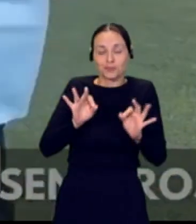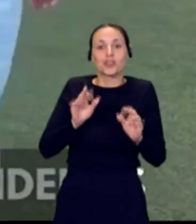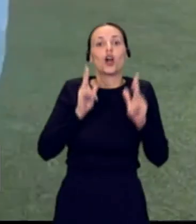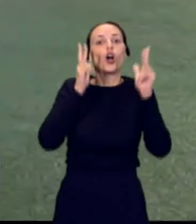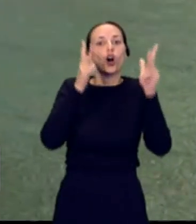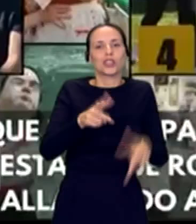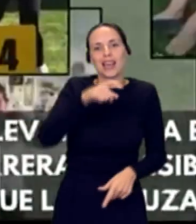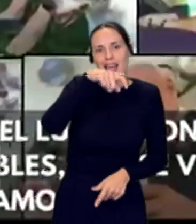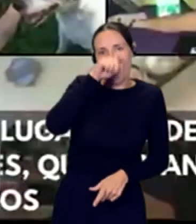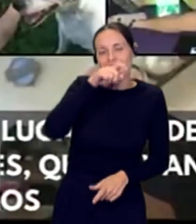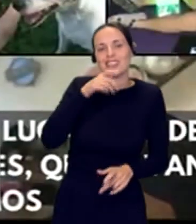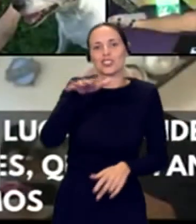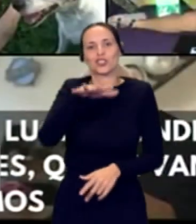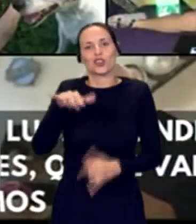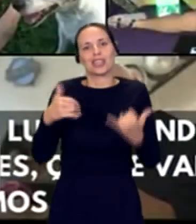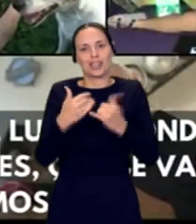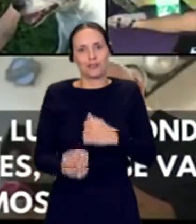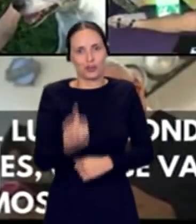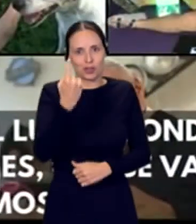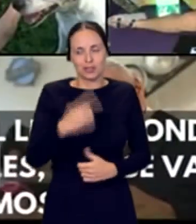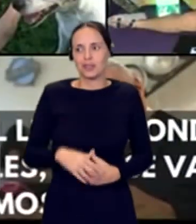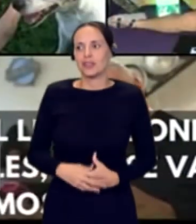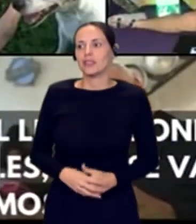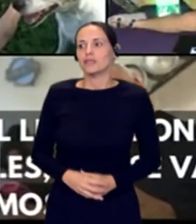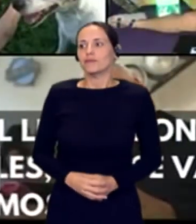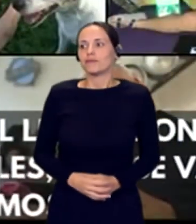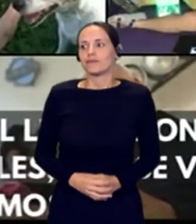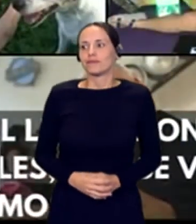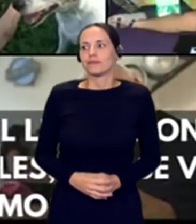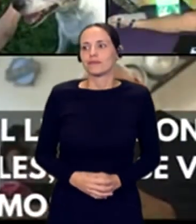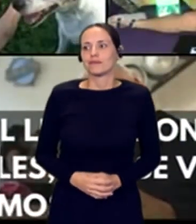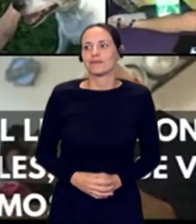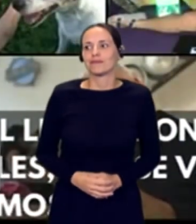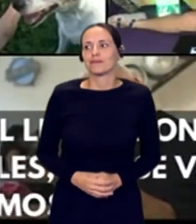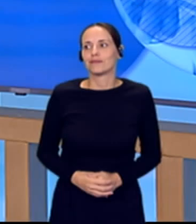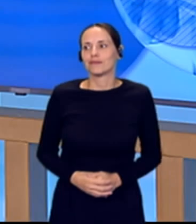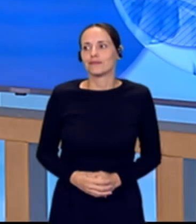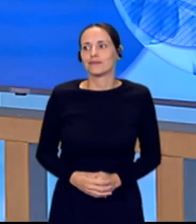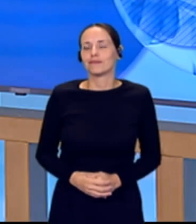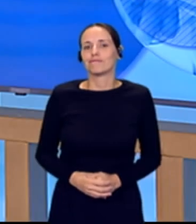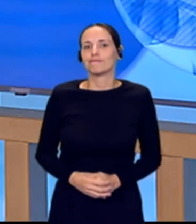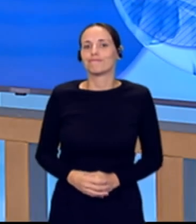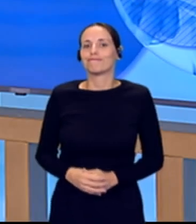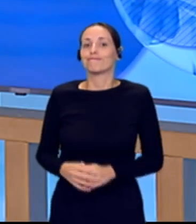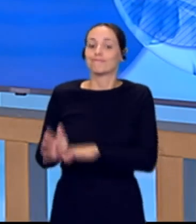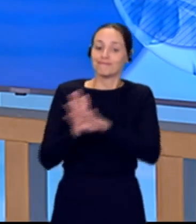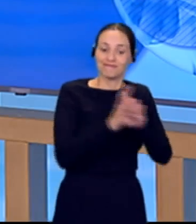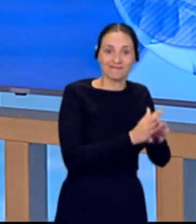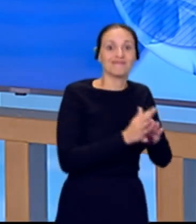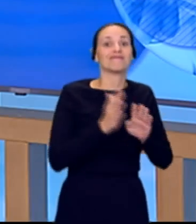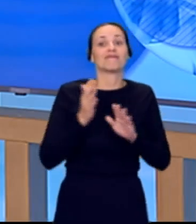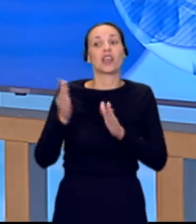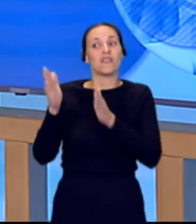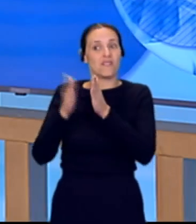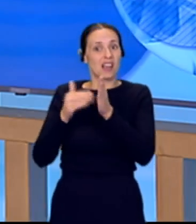Hotel Las Águilas en el norte de Tenerife. Paso a paso nos llevan hasta el lugar donde queremos estar. Y regresamos a